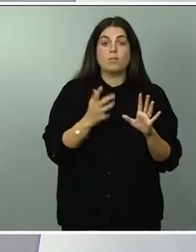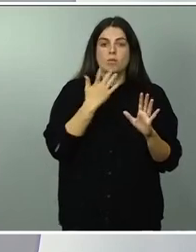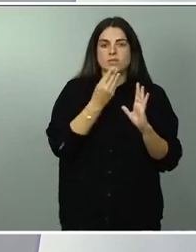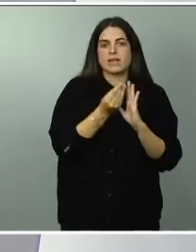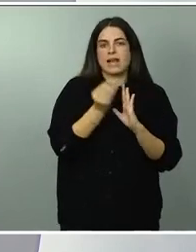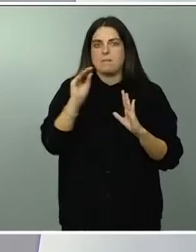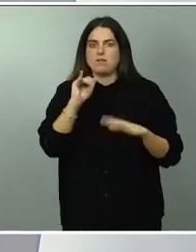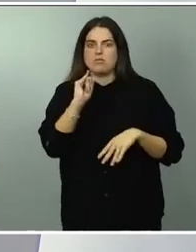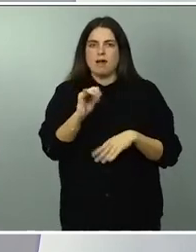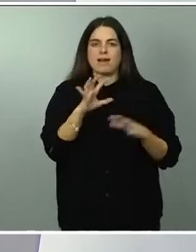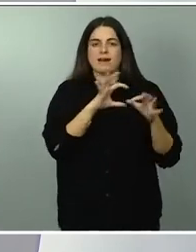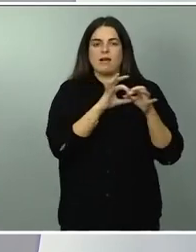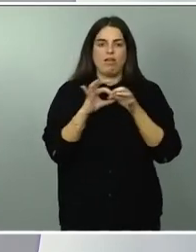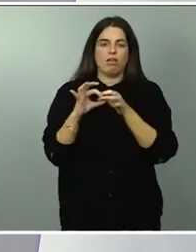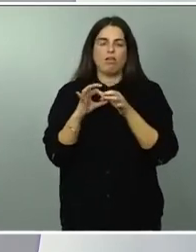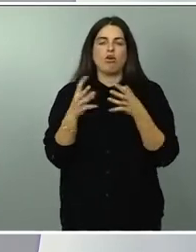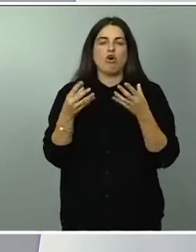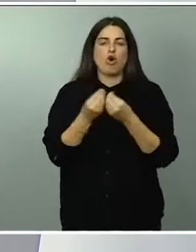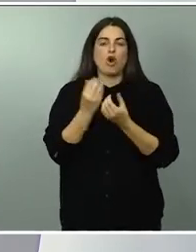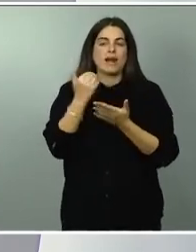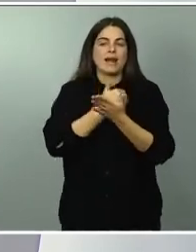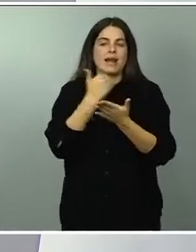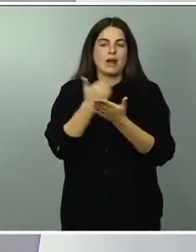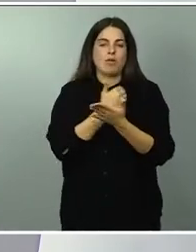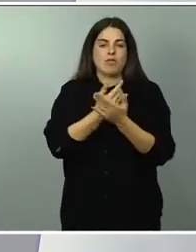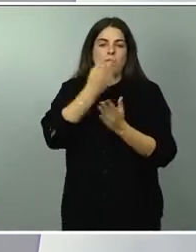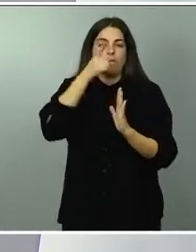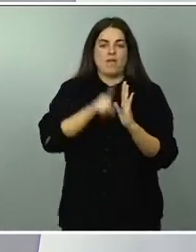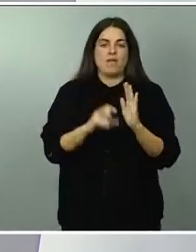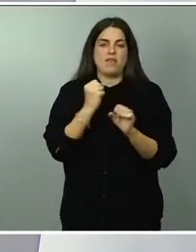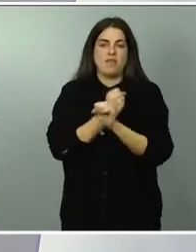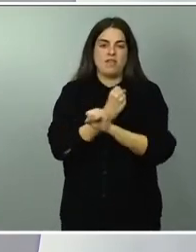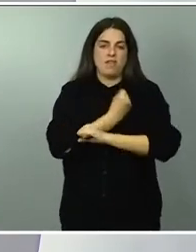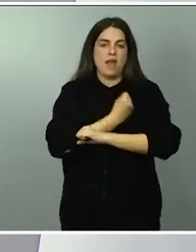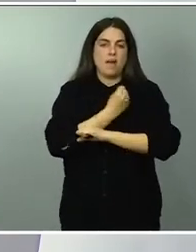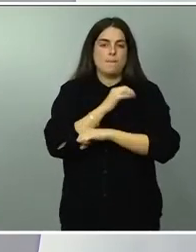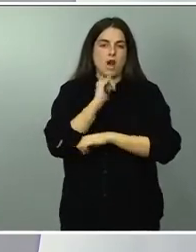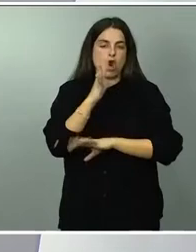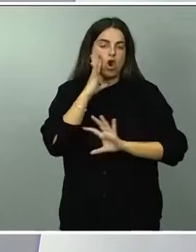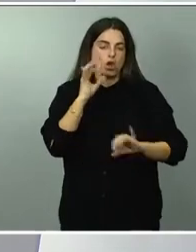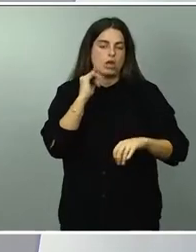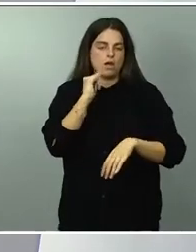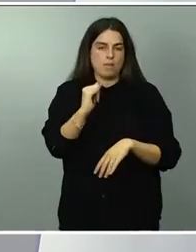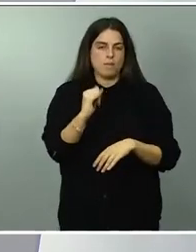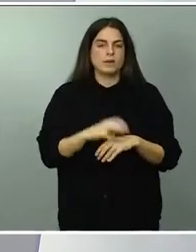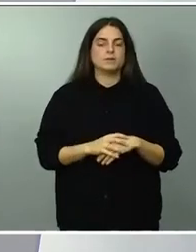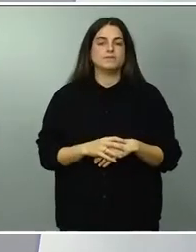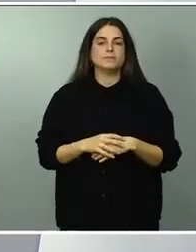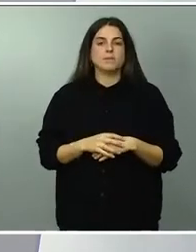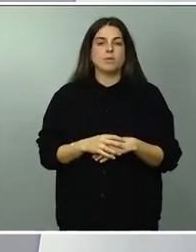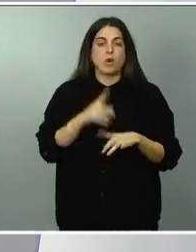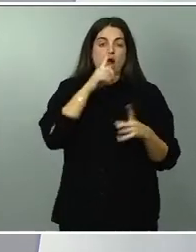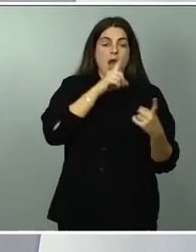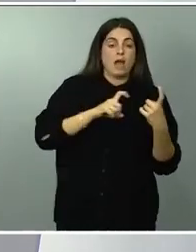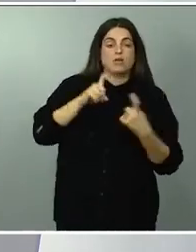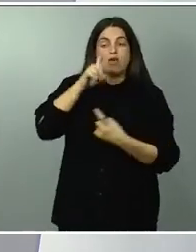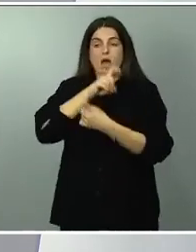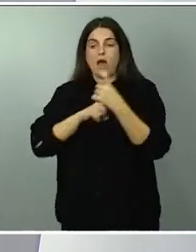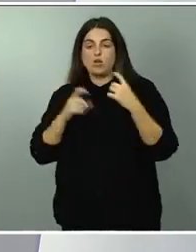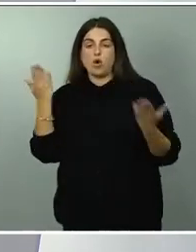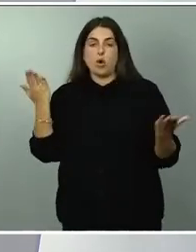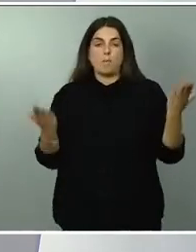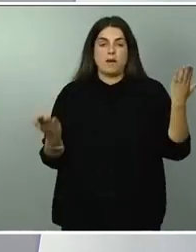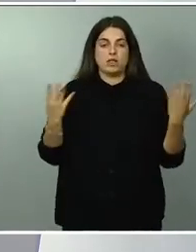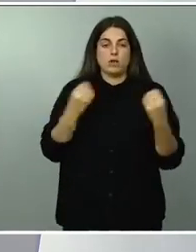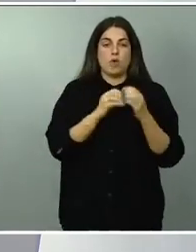con la recaudación del mes de diciembre en comparativa interanual pues con crecimientos tan importantes que